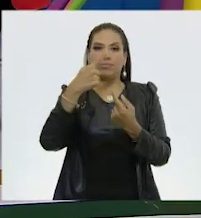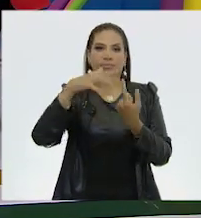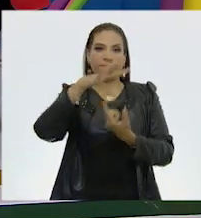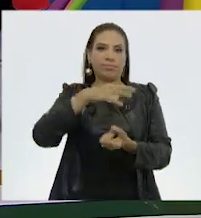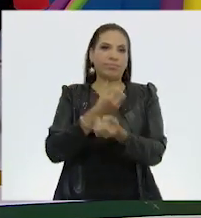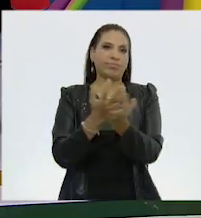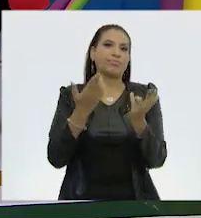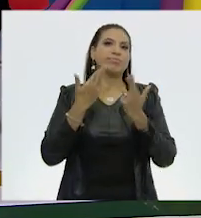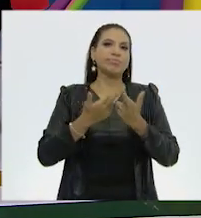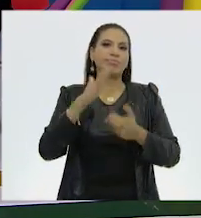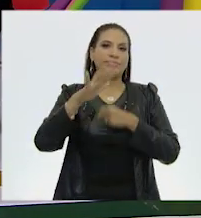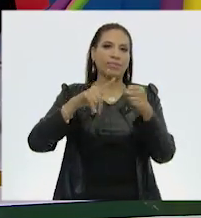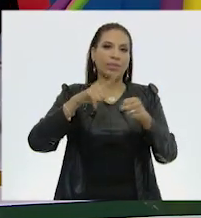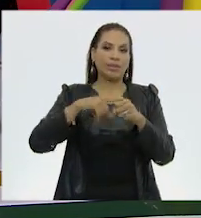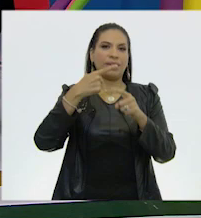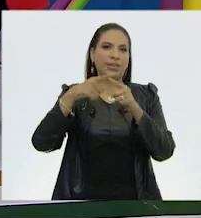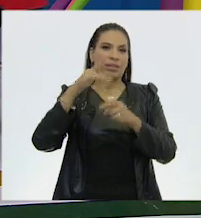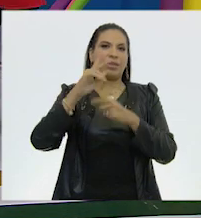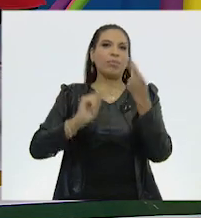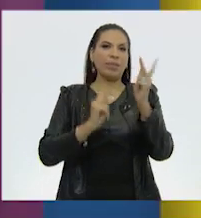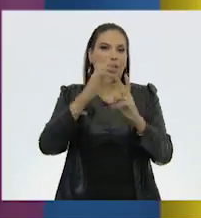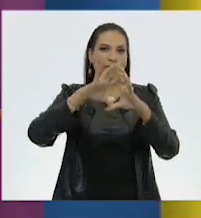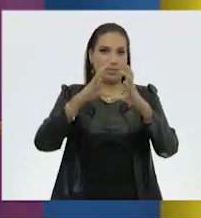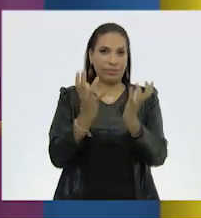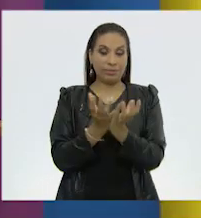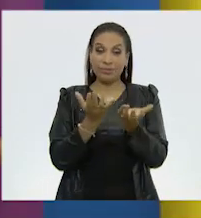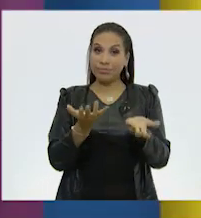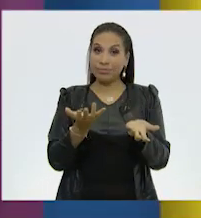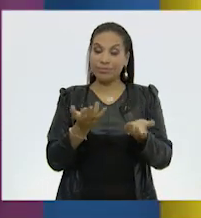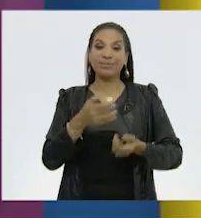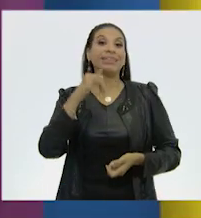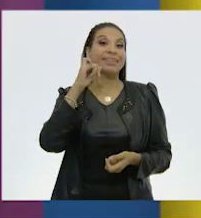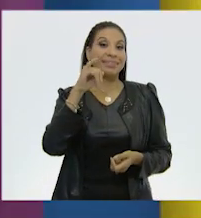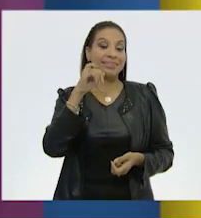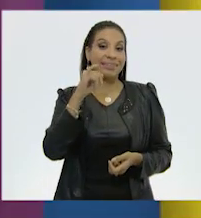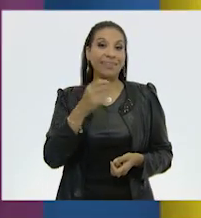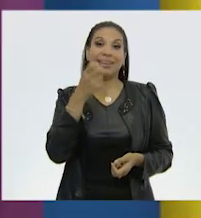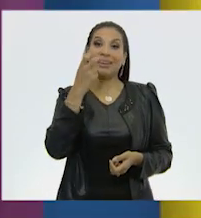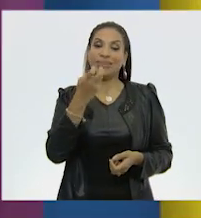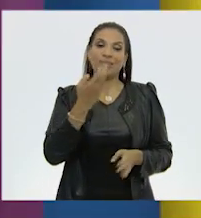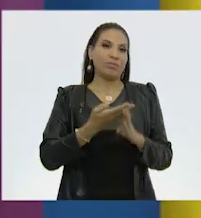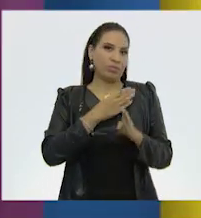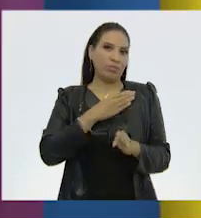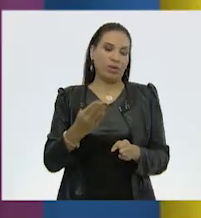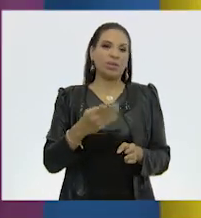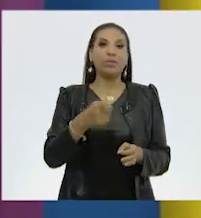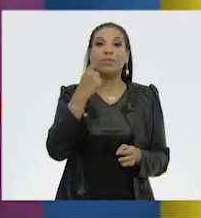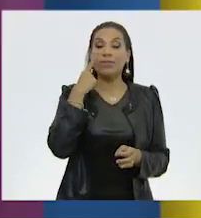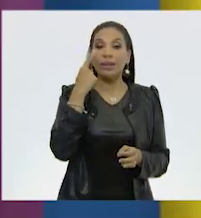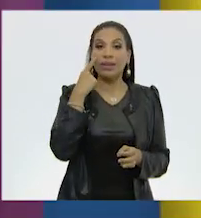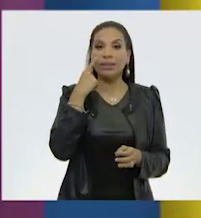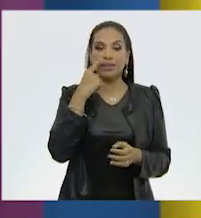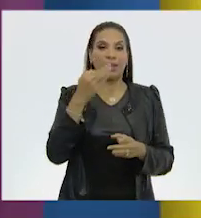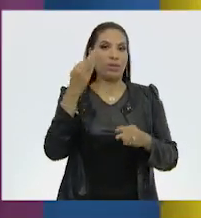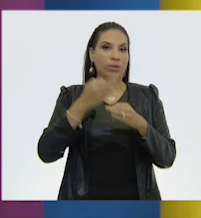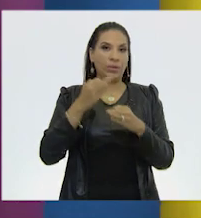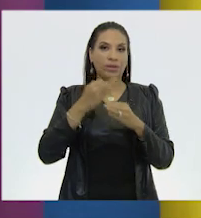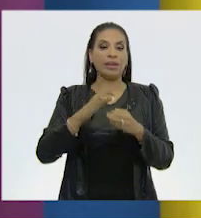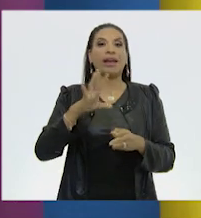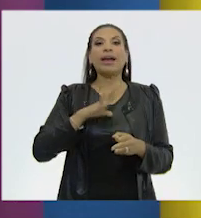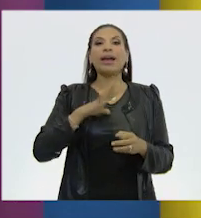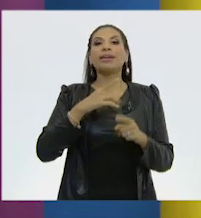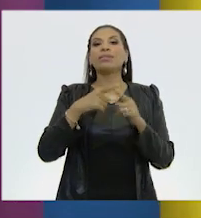megadiversidad del planeta? ¡Sí! ¡Es muy bueno! Fíjate, Tom, que actualmente